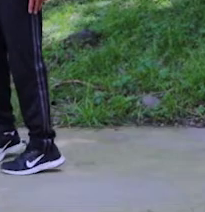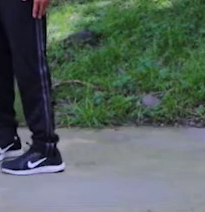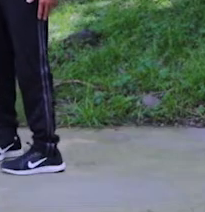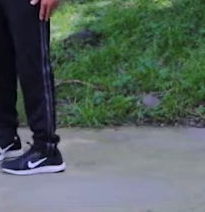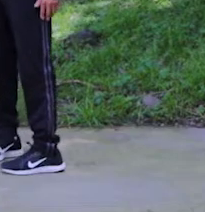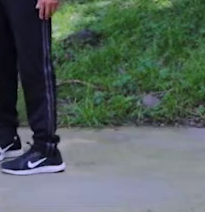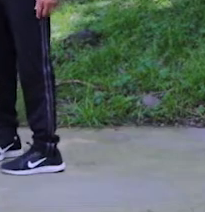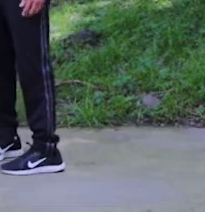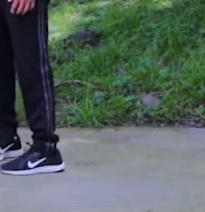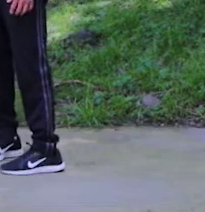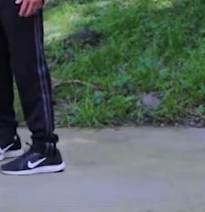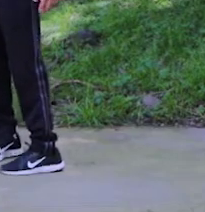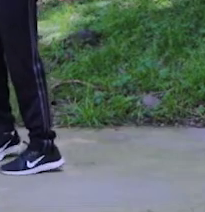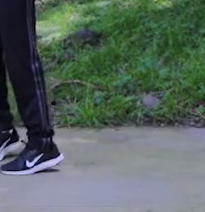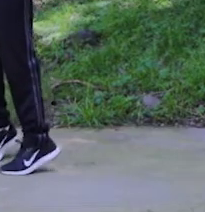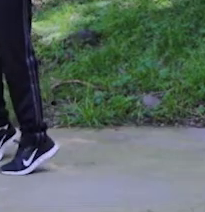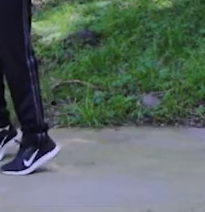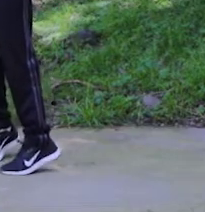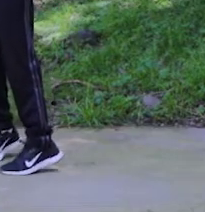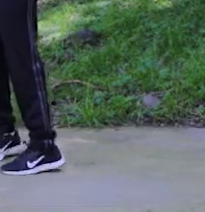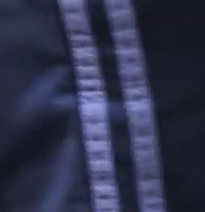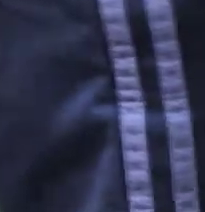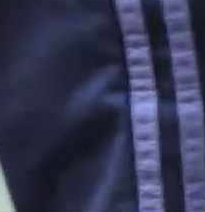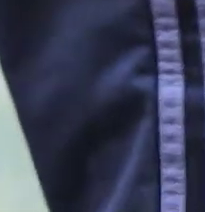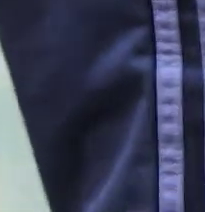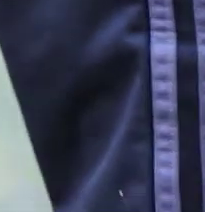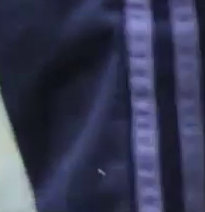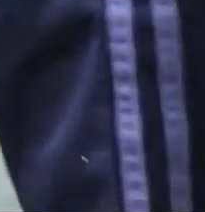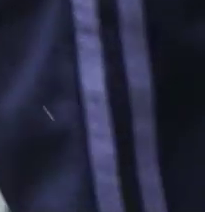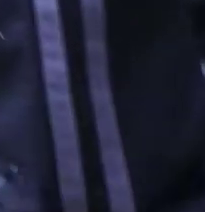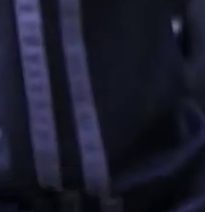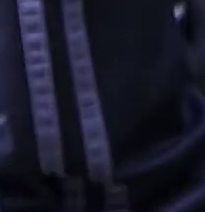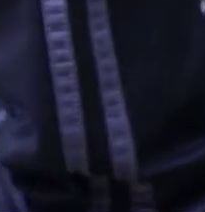eso, utilizamos nuestros brazos para tener equilibrio, muy bien,